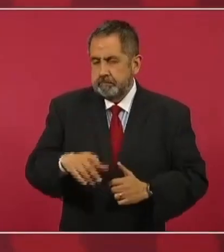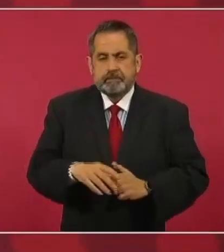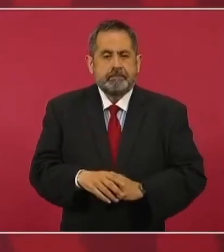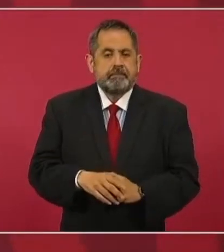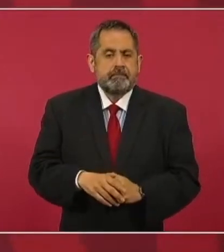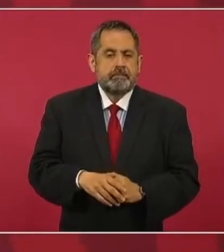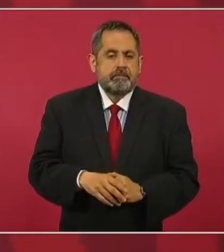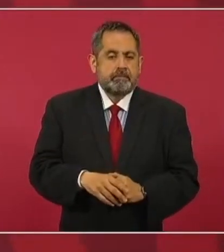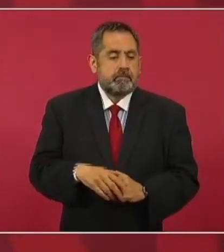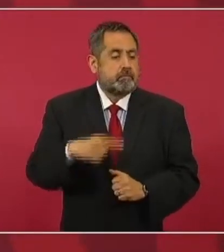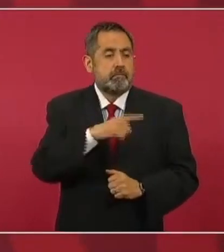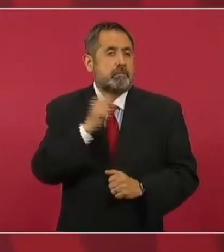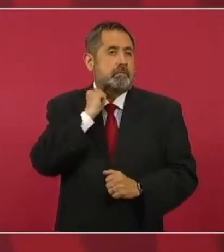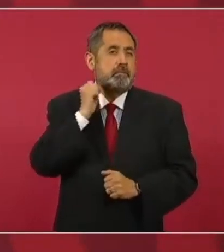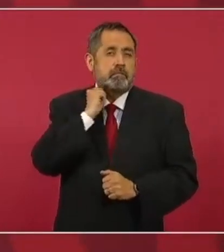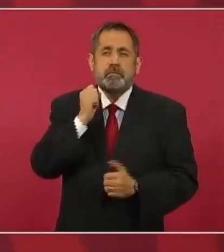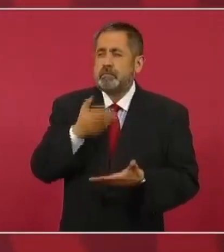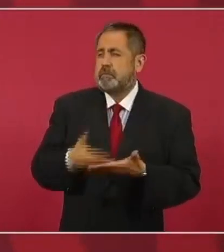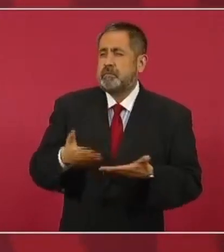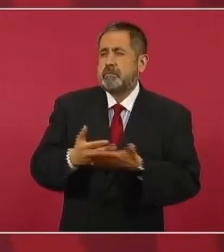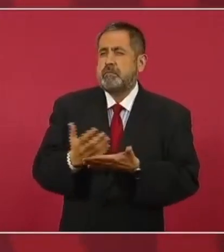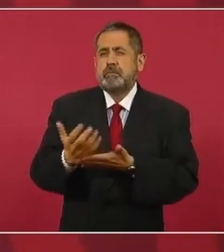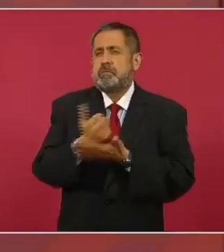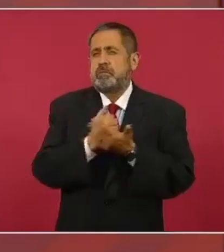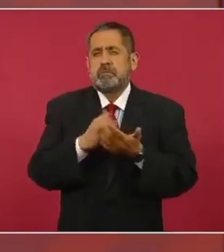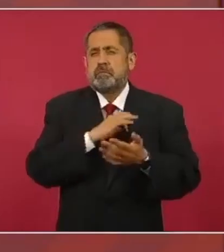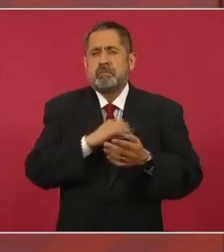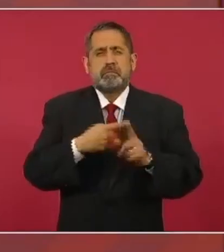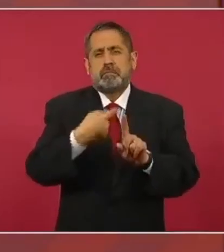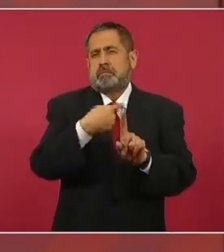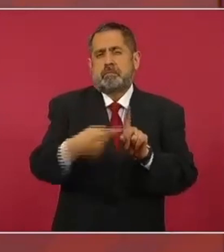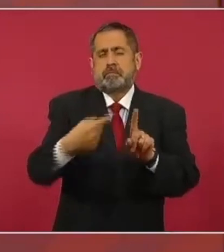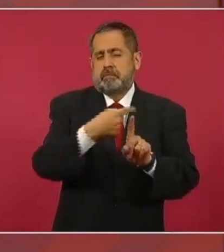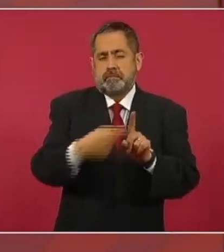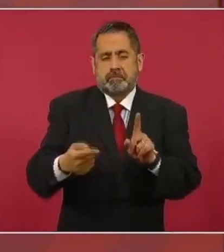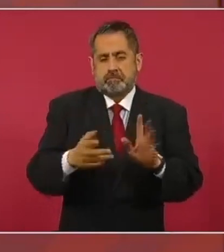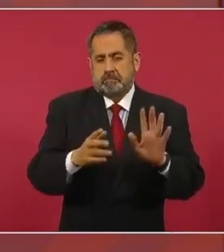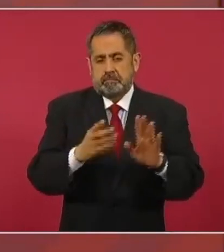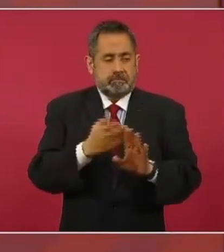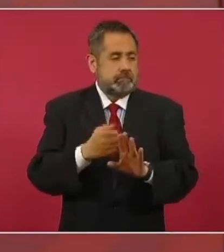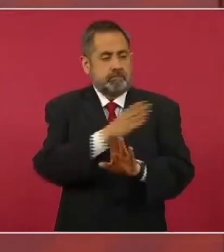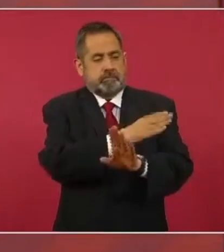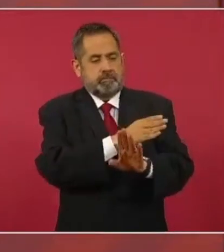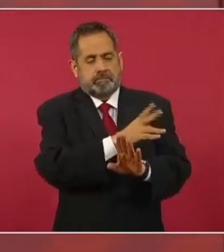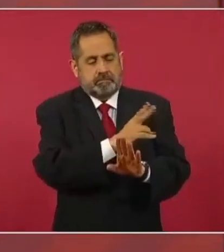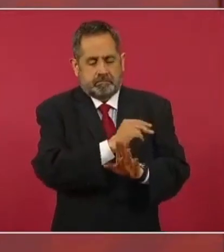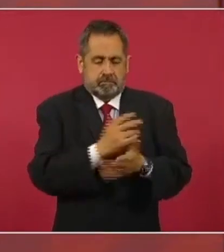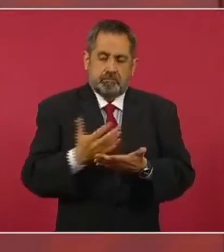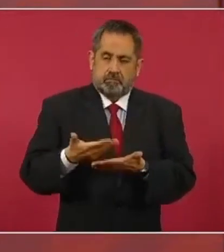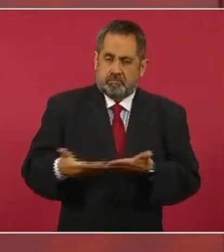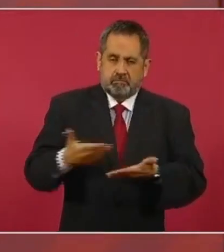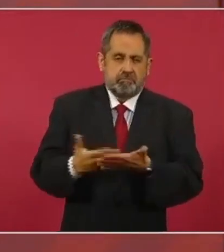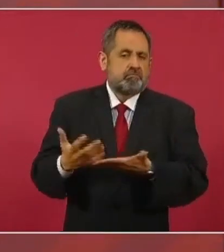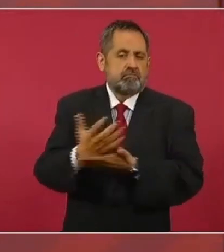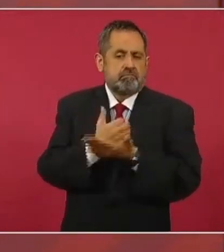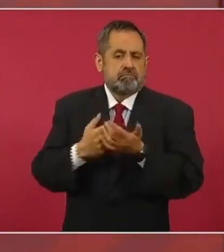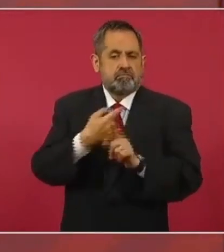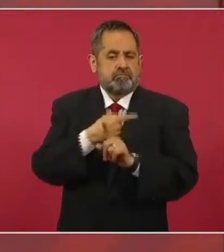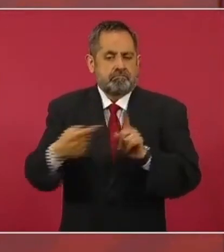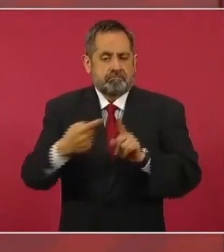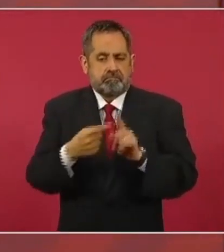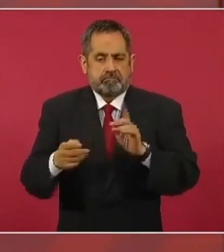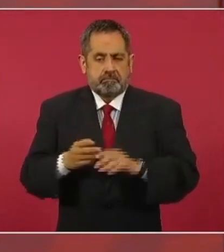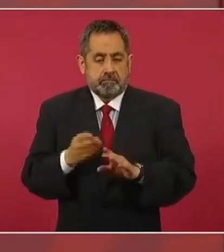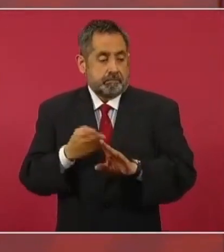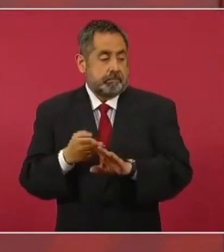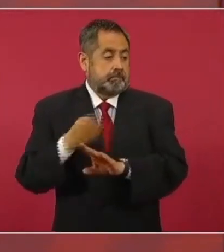Un senador ahora debe estar ganando la mitad de lo que ganaba en